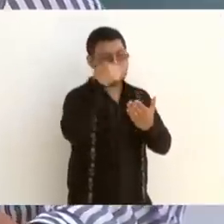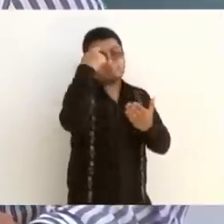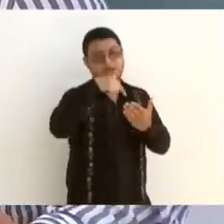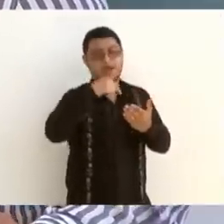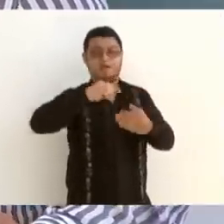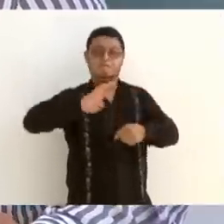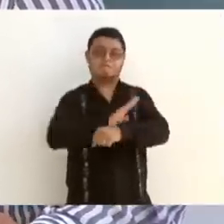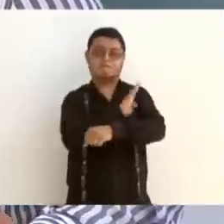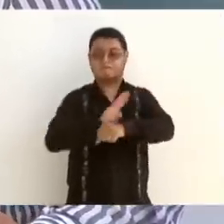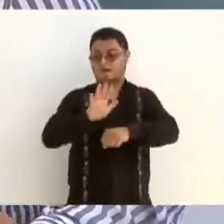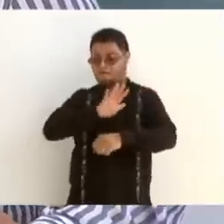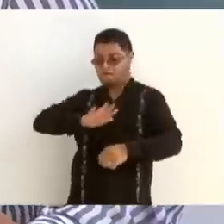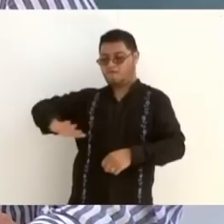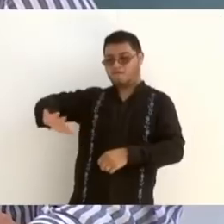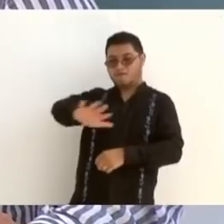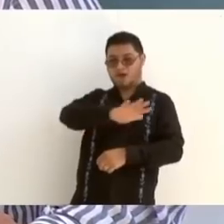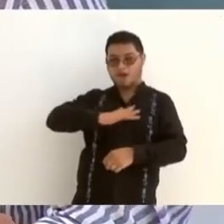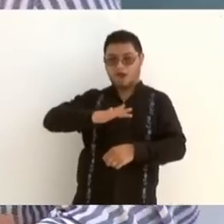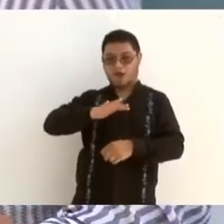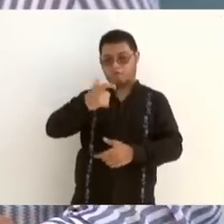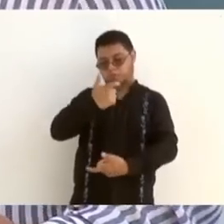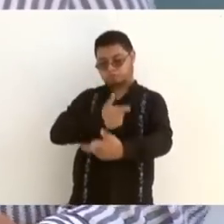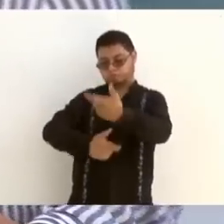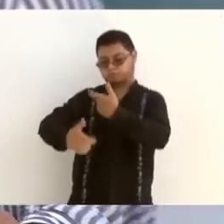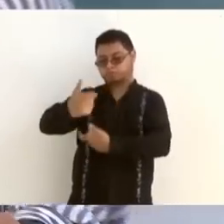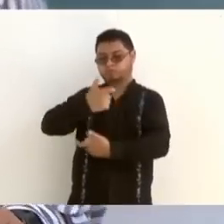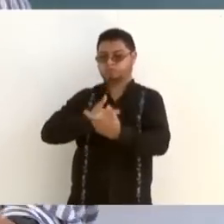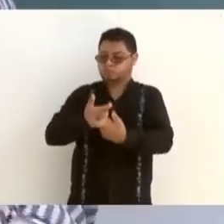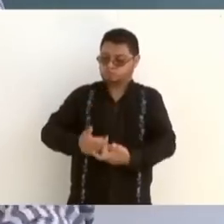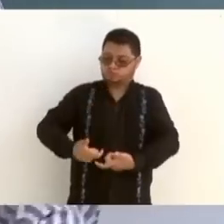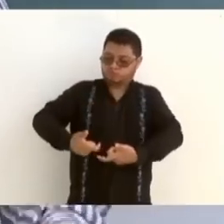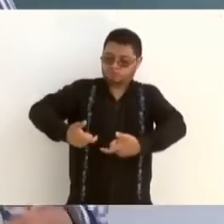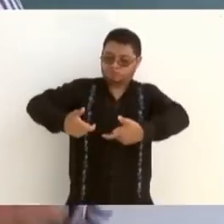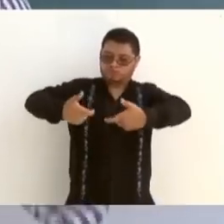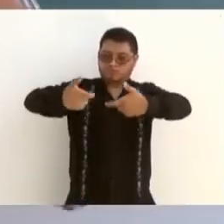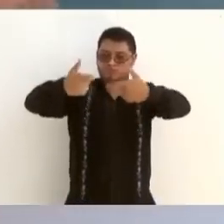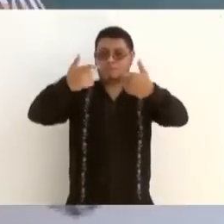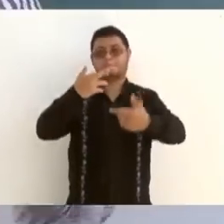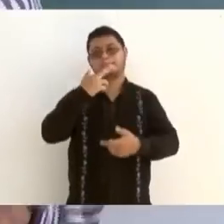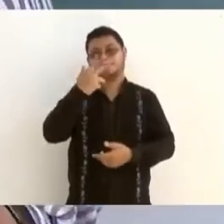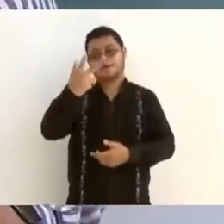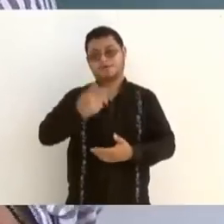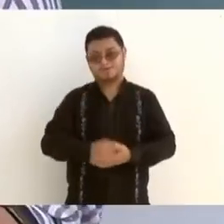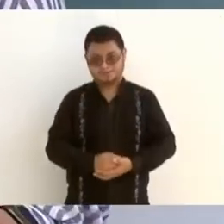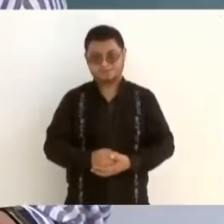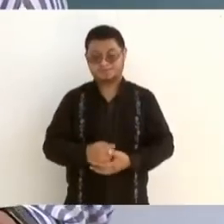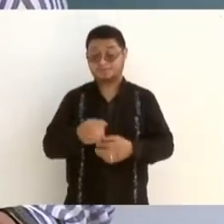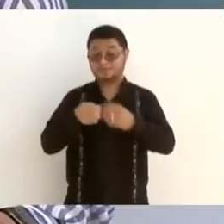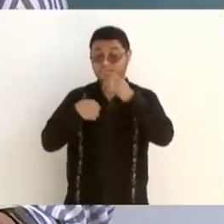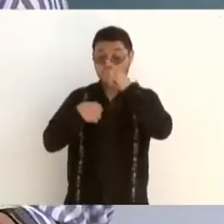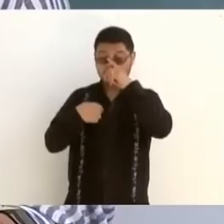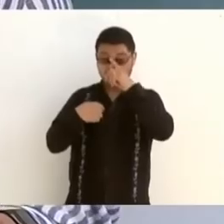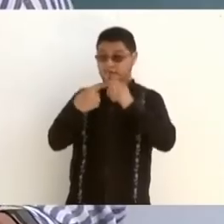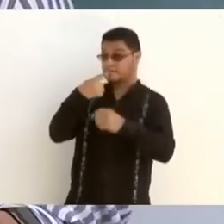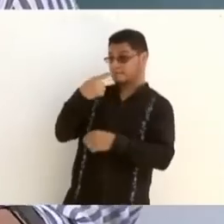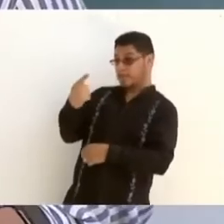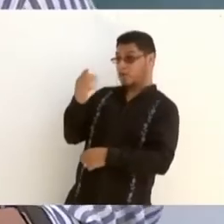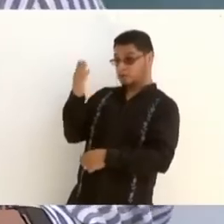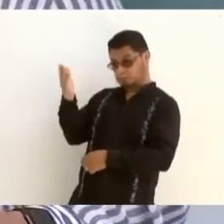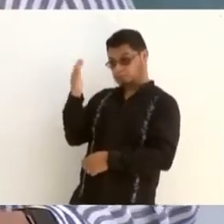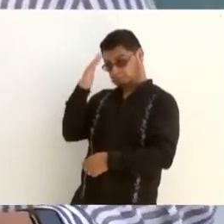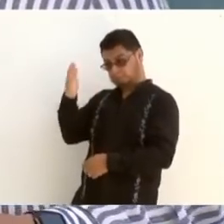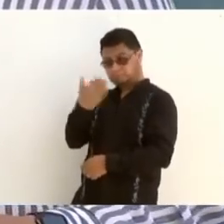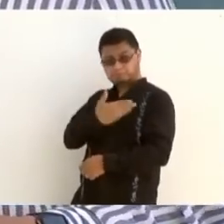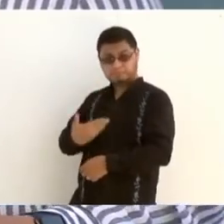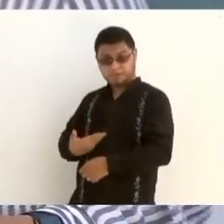y detonará el desarrollo económico. Por cierto, señor presidente, cerca de aquí, aquí adelante, a unos cuantos